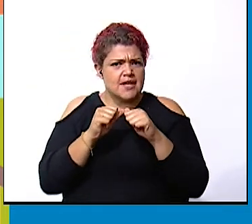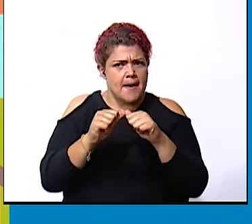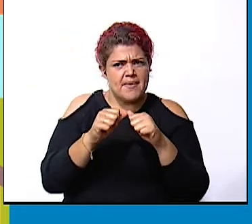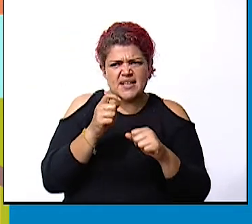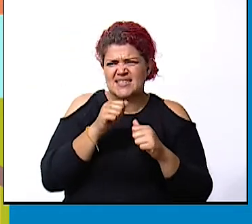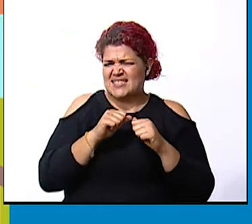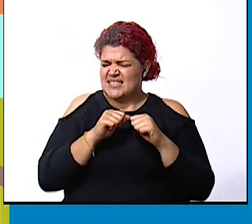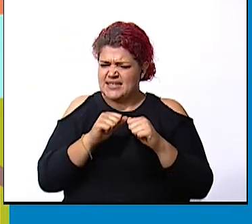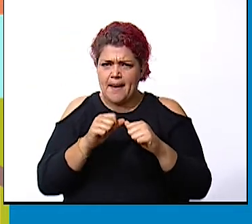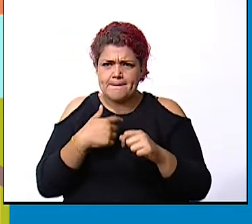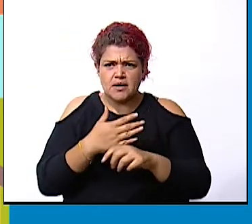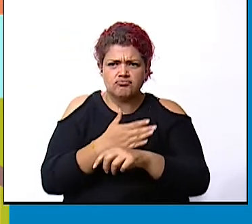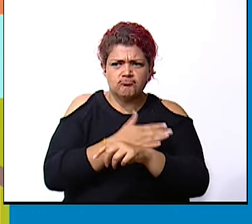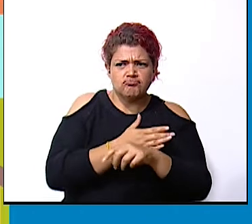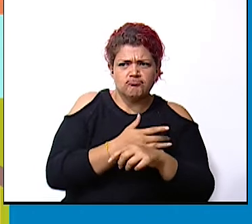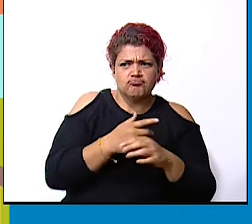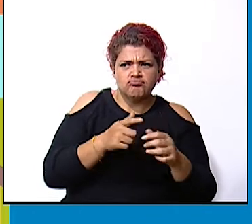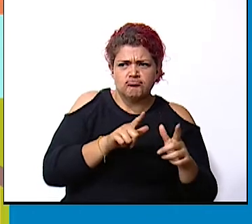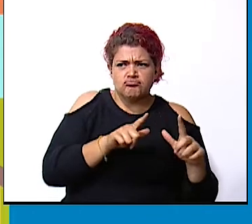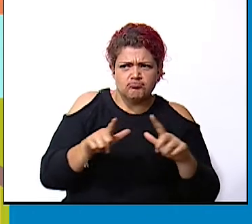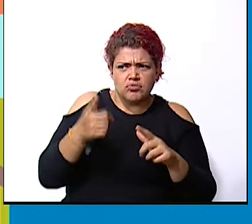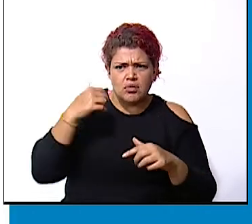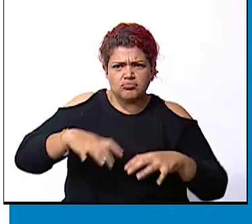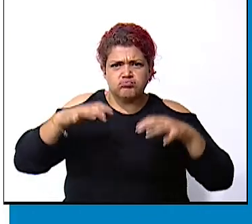preparados ante una inundación